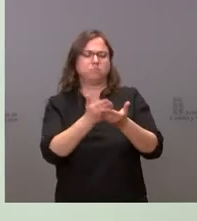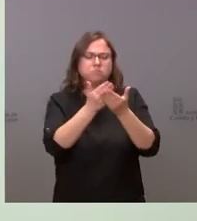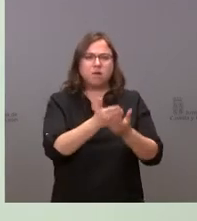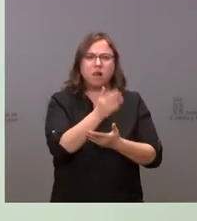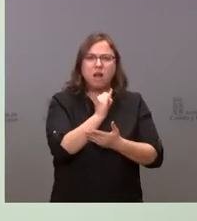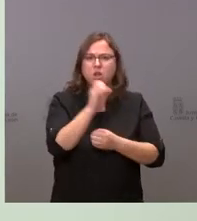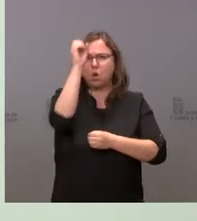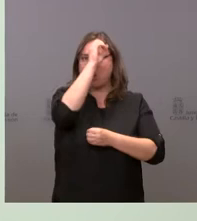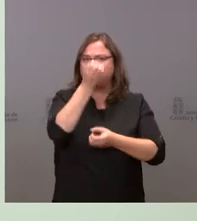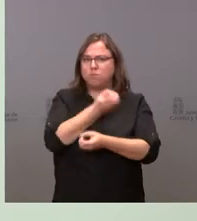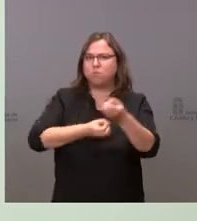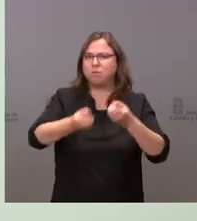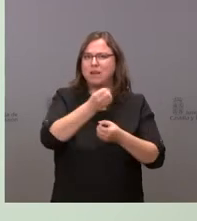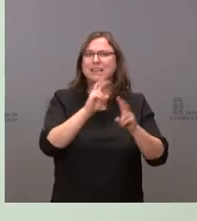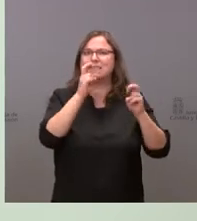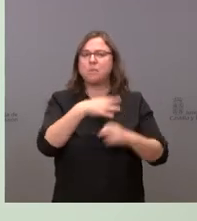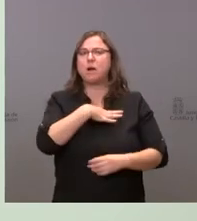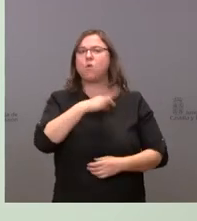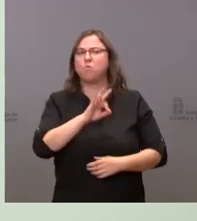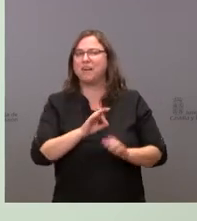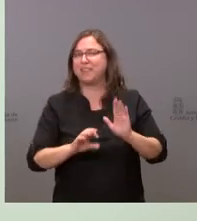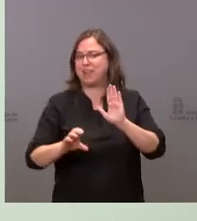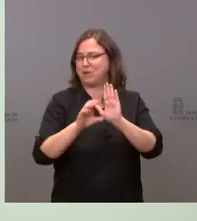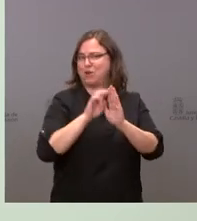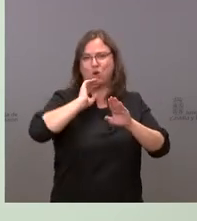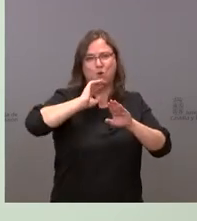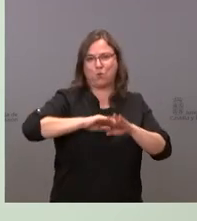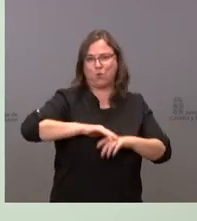se había opinado sobre la posible inconstitucionalidad